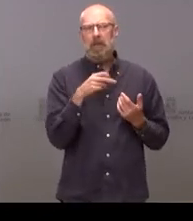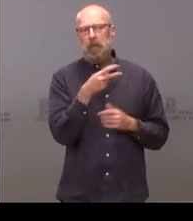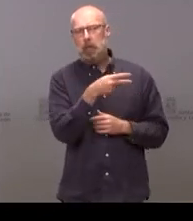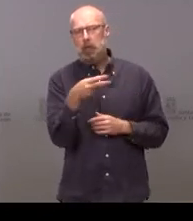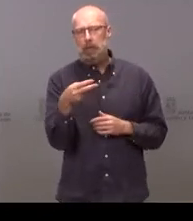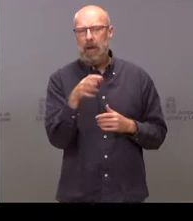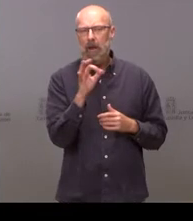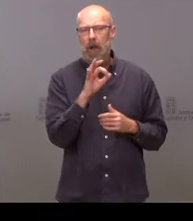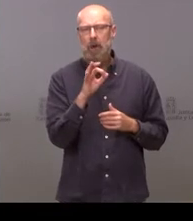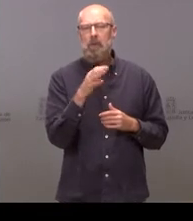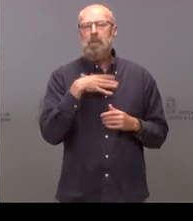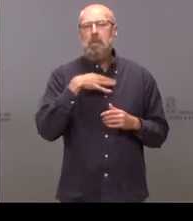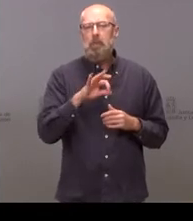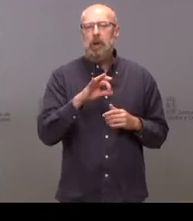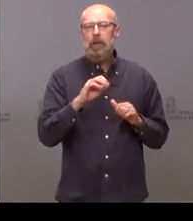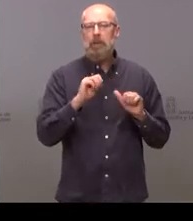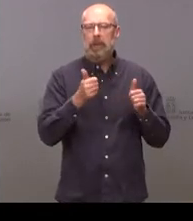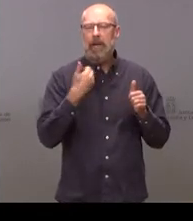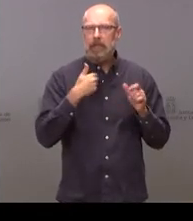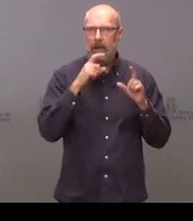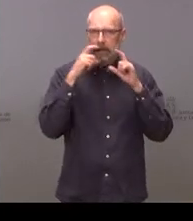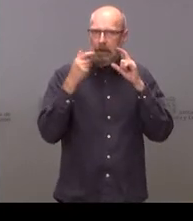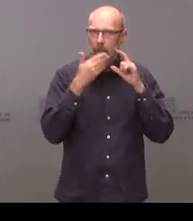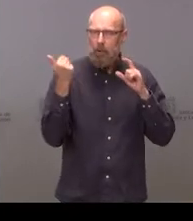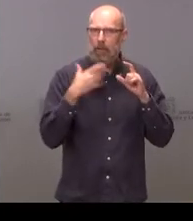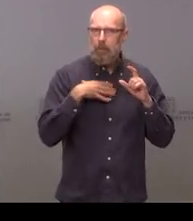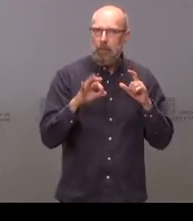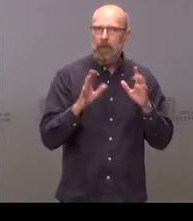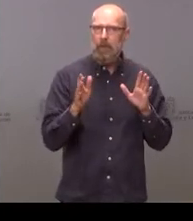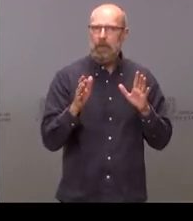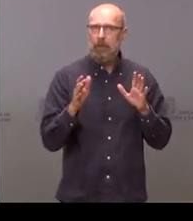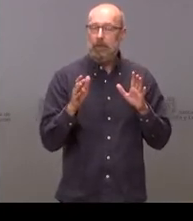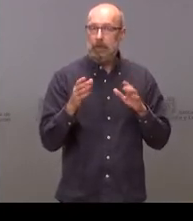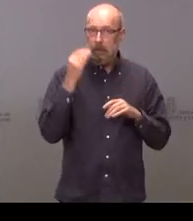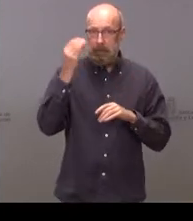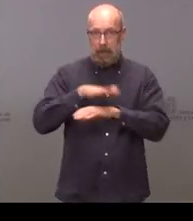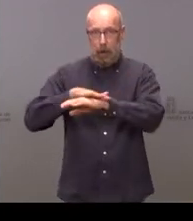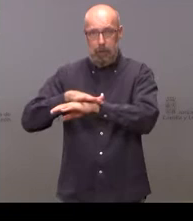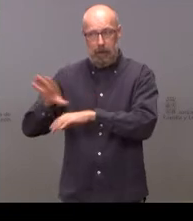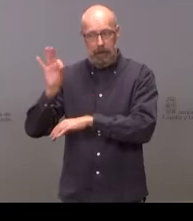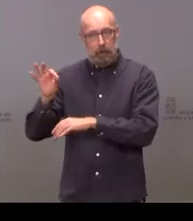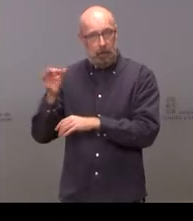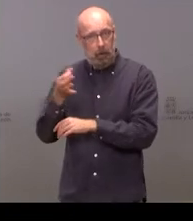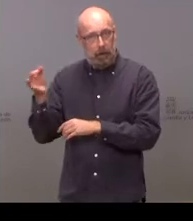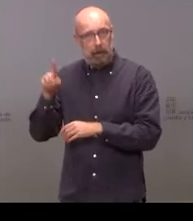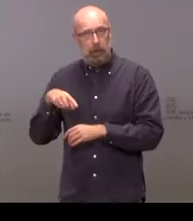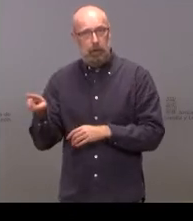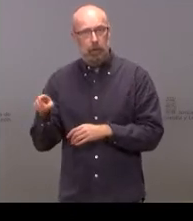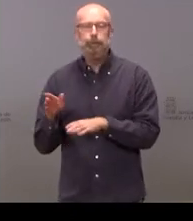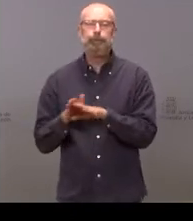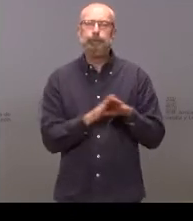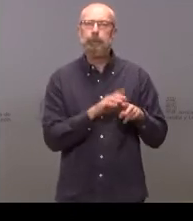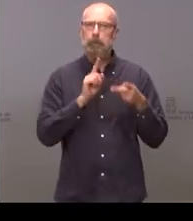quizá podría retirarse esta mascarilla. parece bien la decisión que ha tomado el gobierno? Y por otra parte